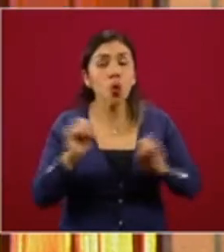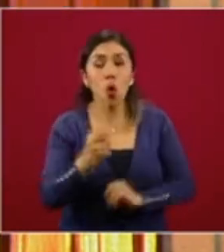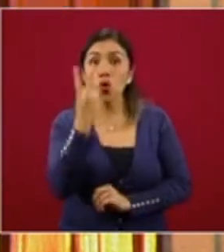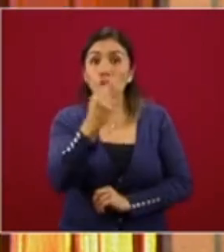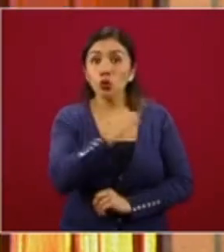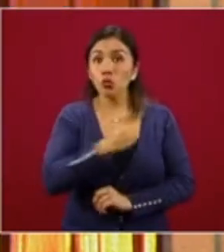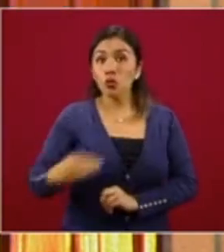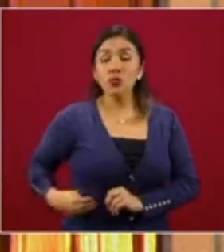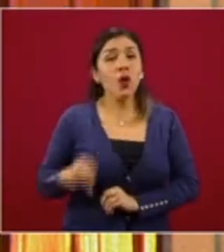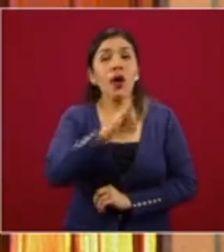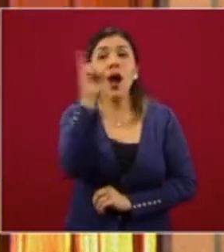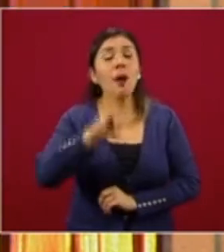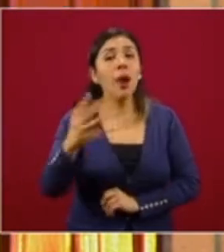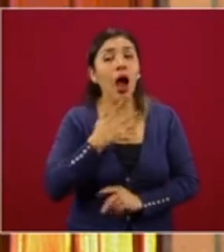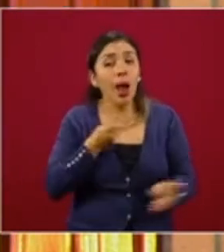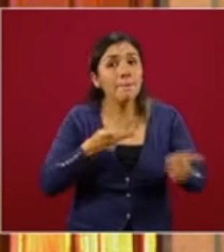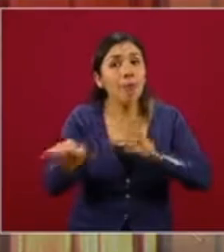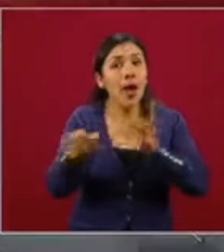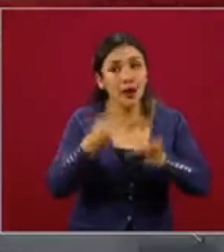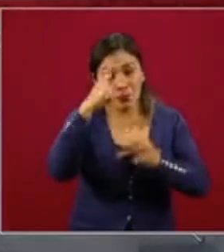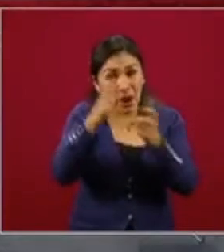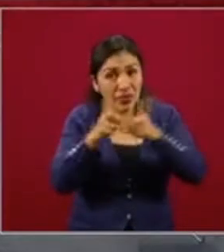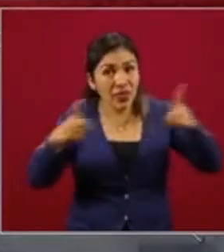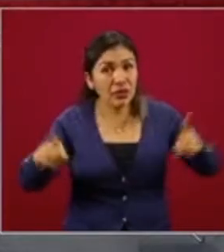tenido un plan de desarrollo urbano.